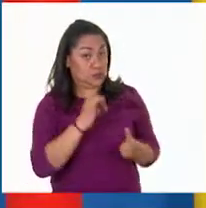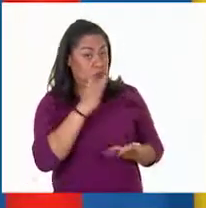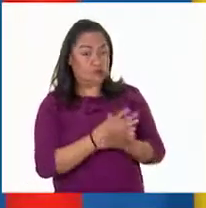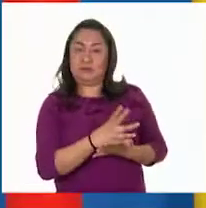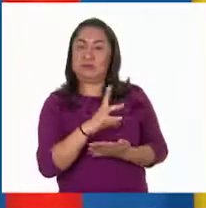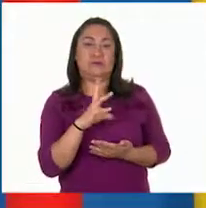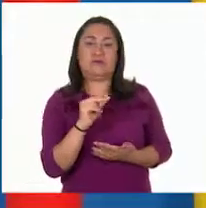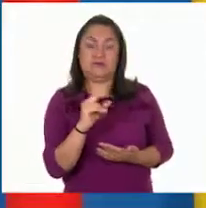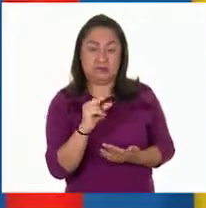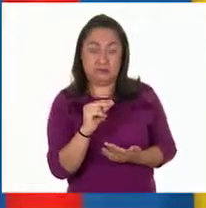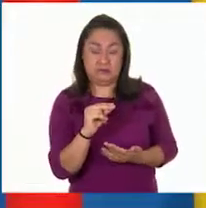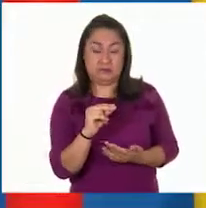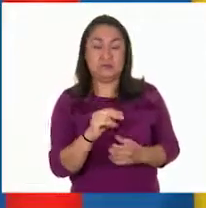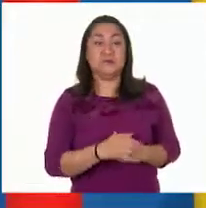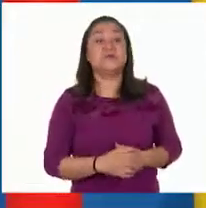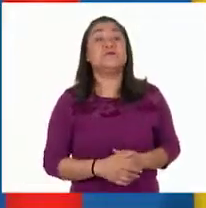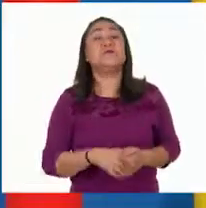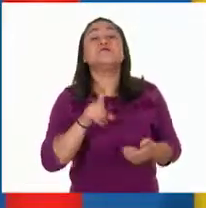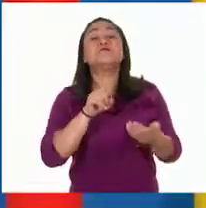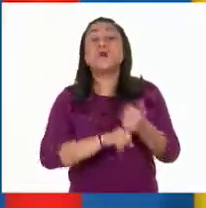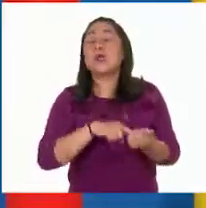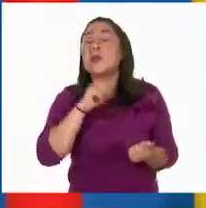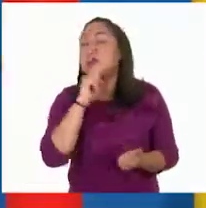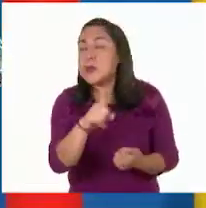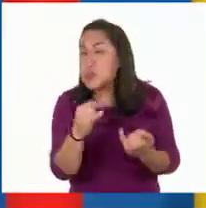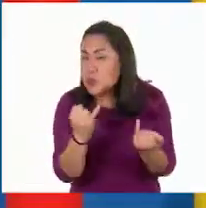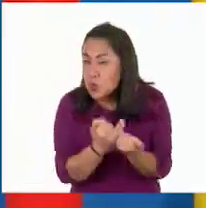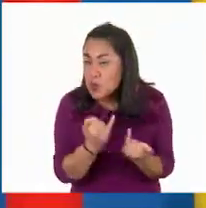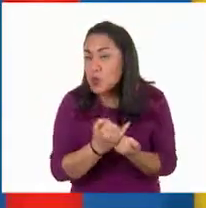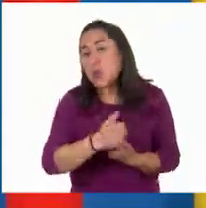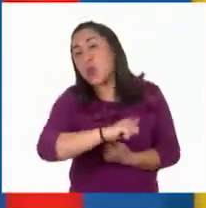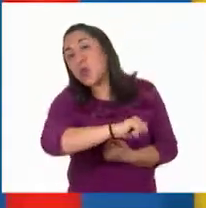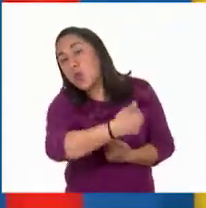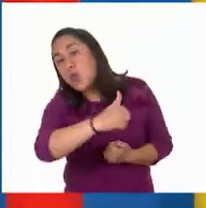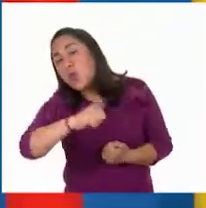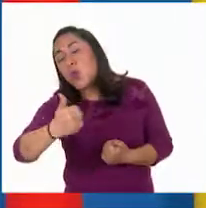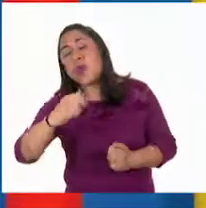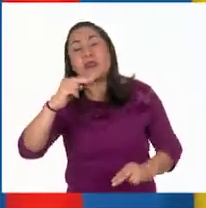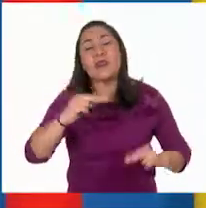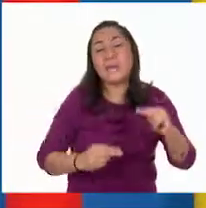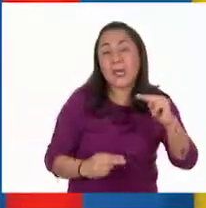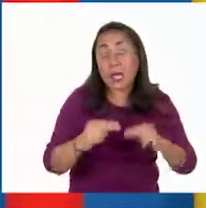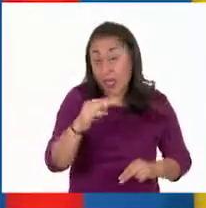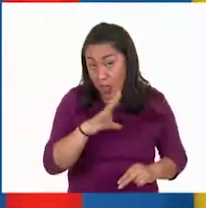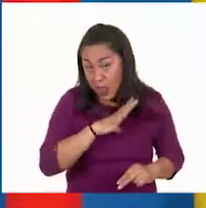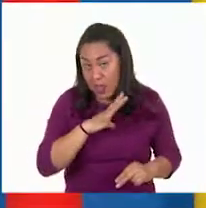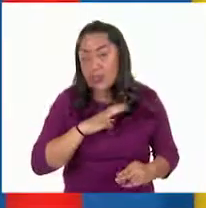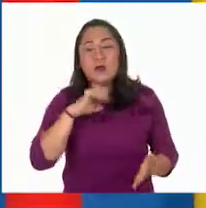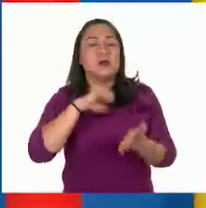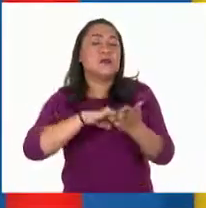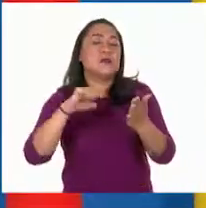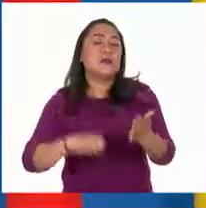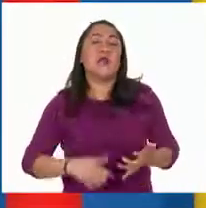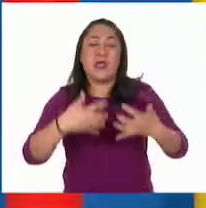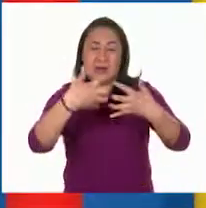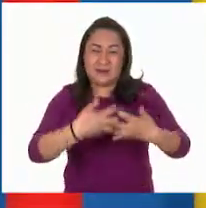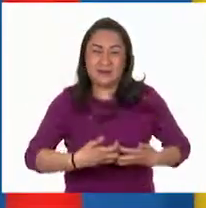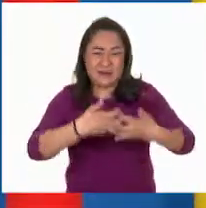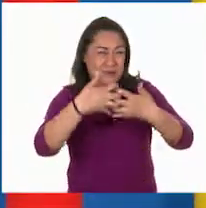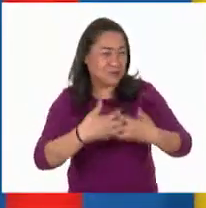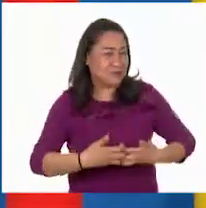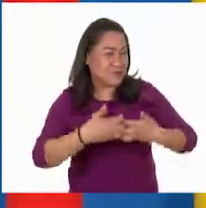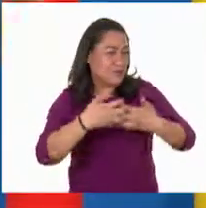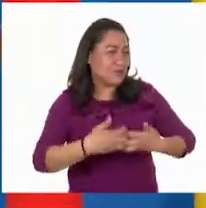importante, perdón. Ocurre también entre otros niveles. Por ejemplo, las industrias que analizamos